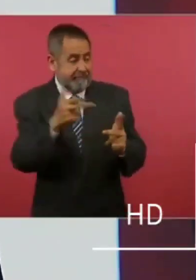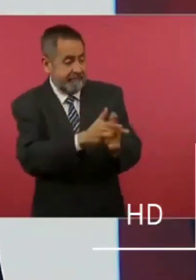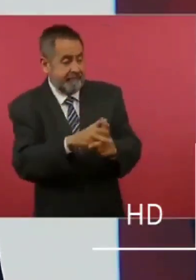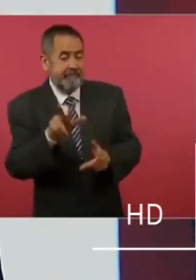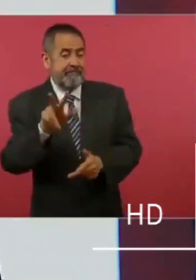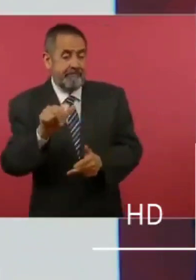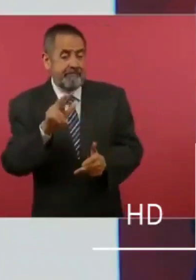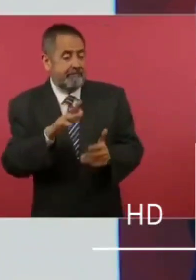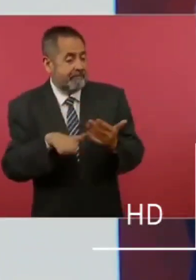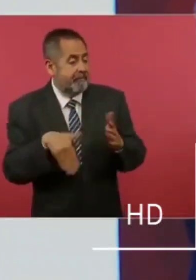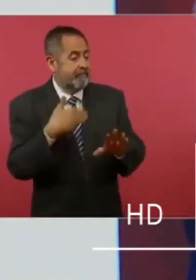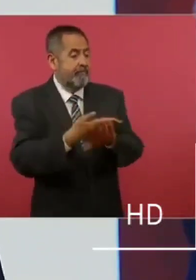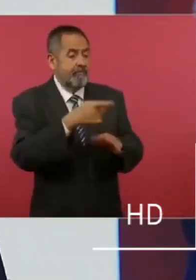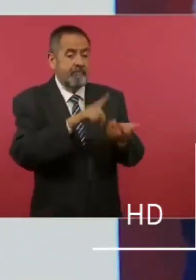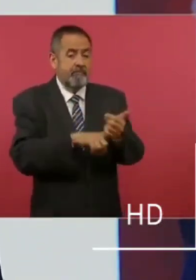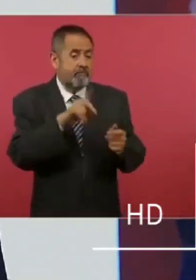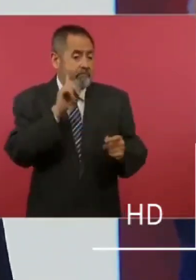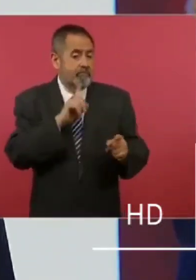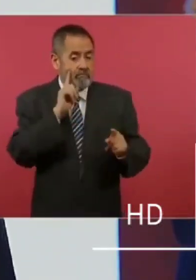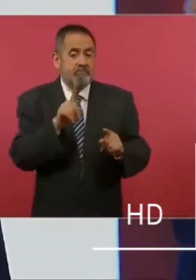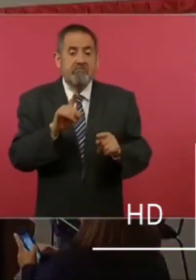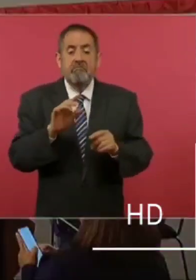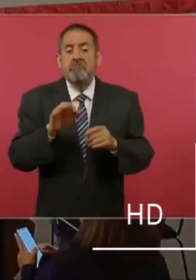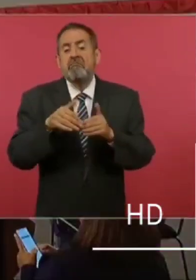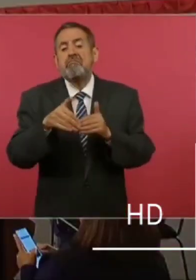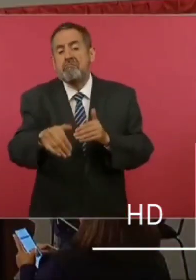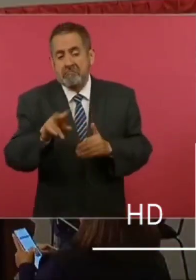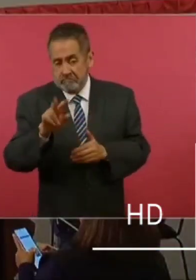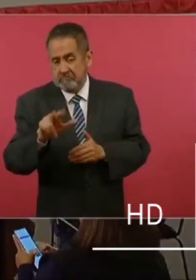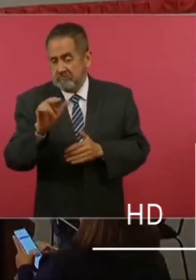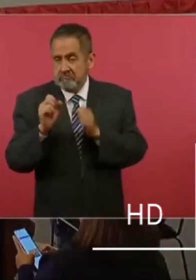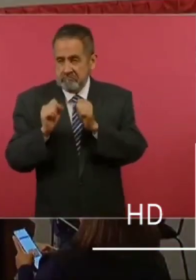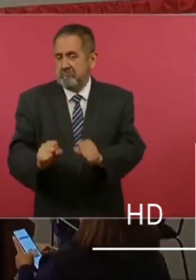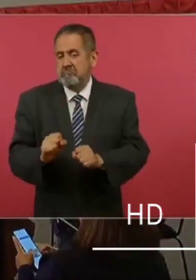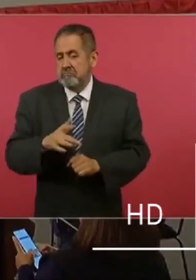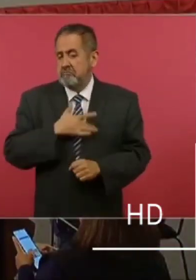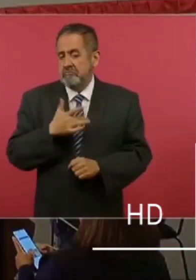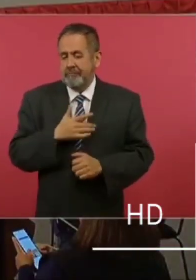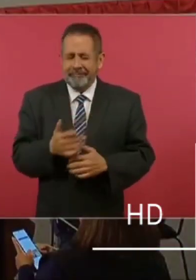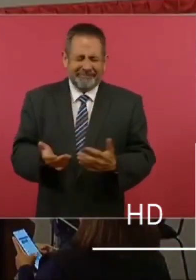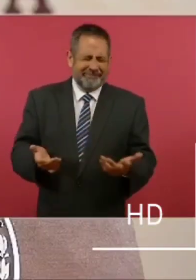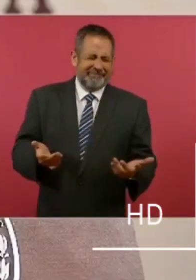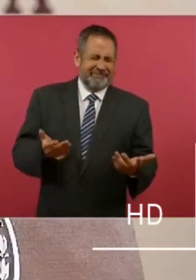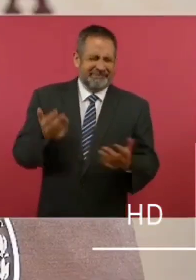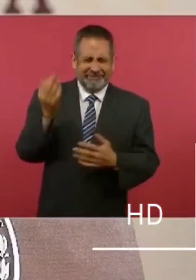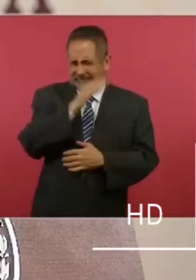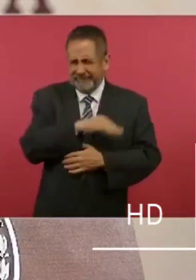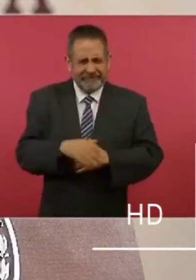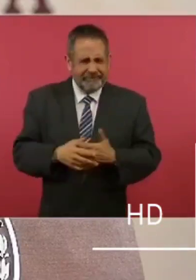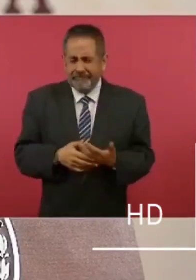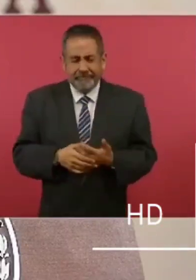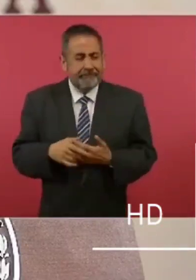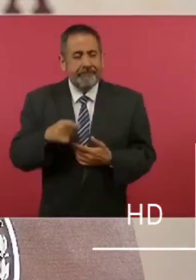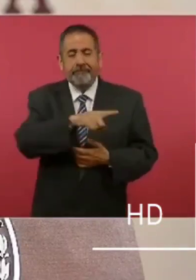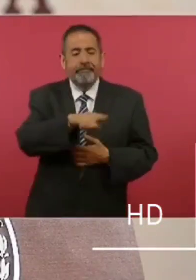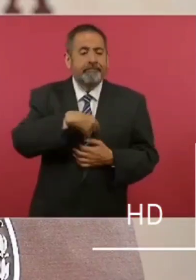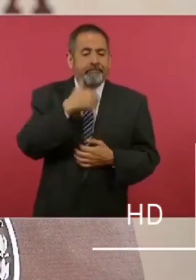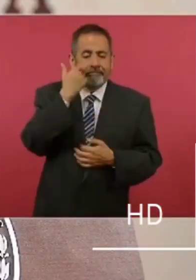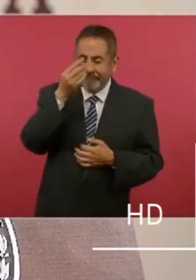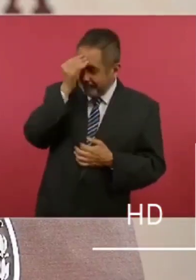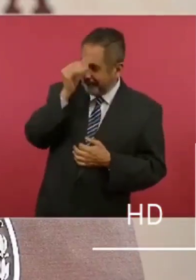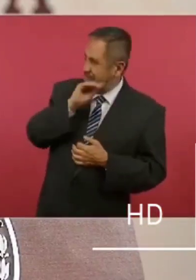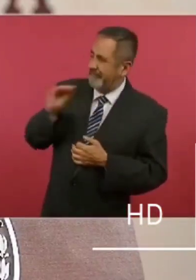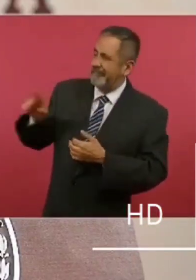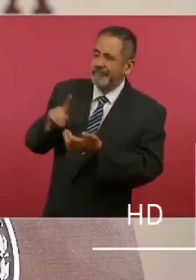hace el presidente desde esta tribuna, lo cual es falso, porque lo único que se busca es manchar la figura